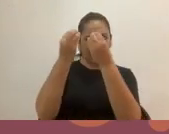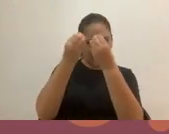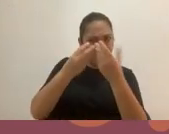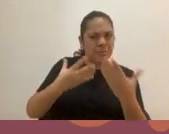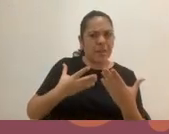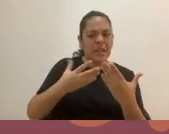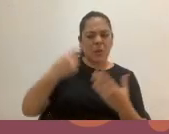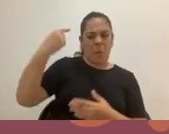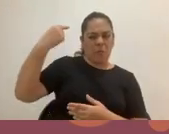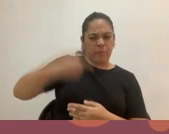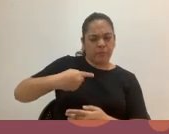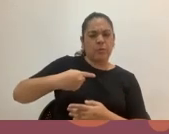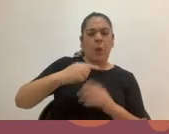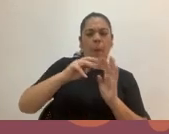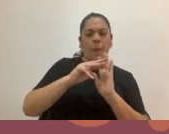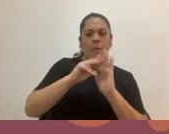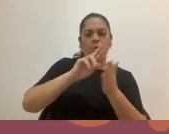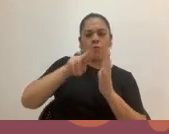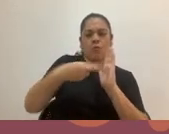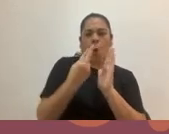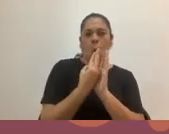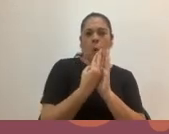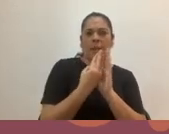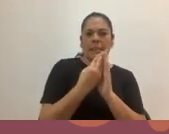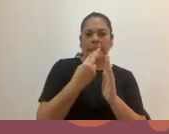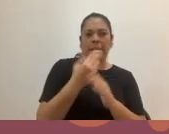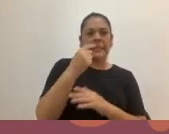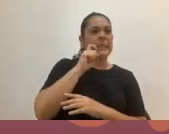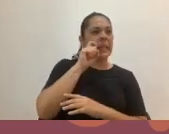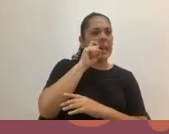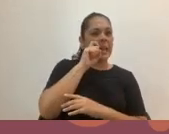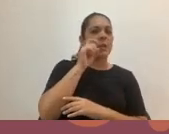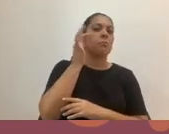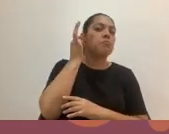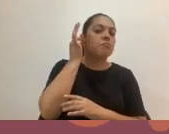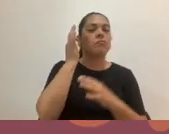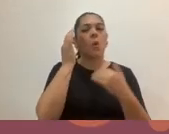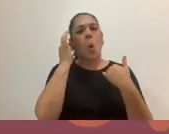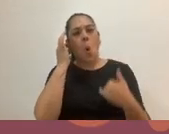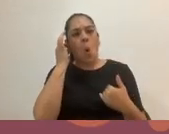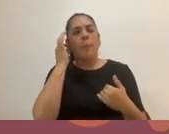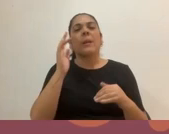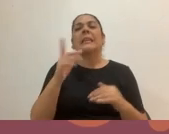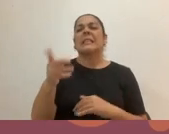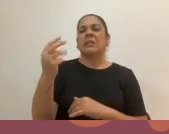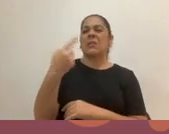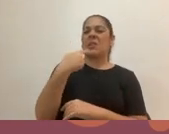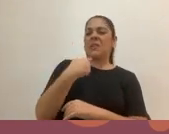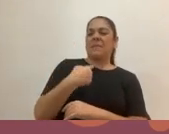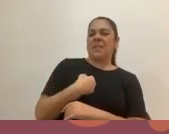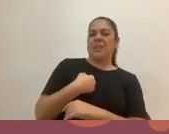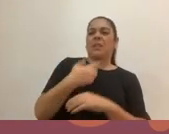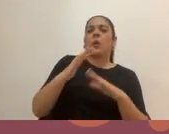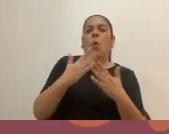de género asociados a la feminidad y a la masculinidad. Es decir, cómo podemos ser o cómo debemos ser las